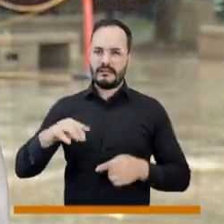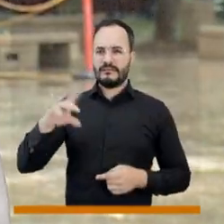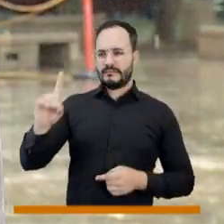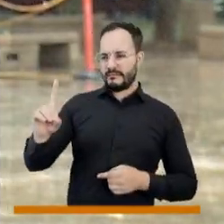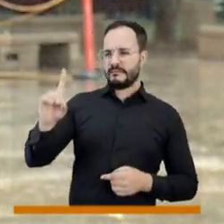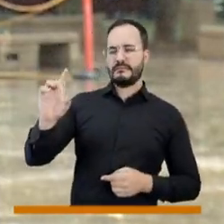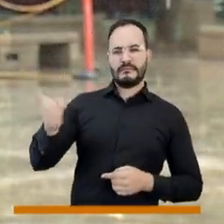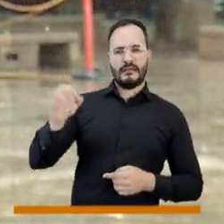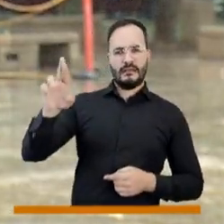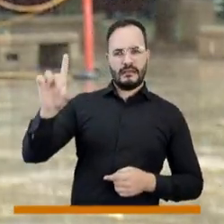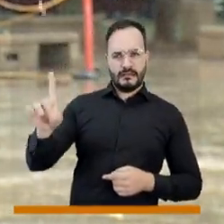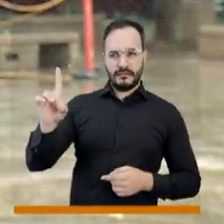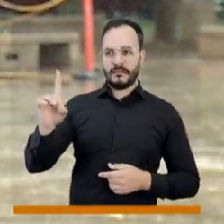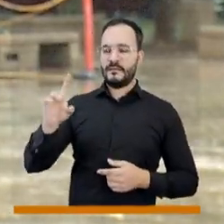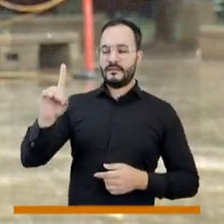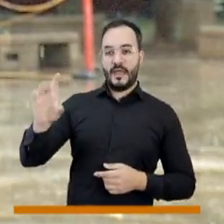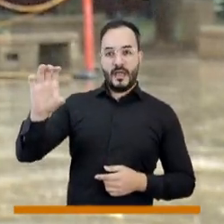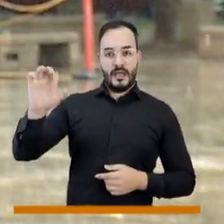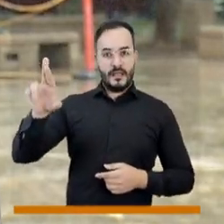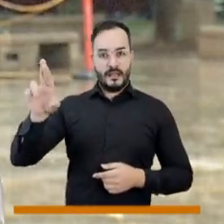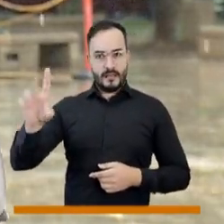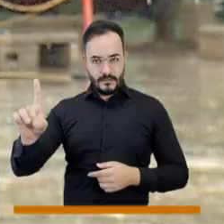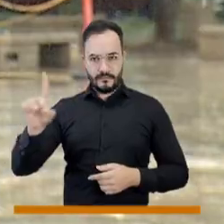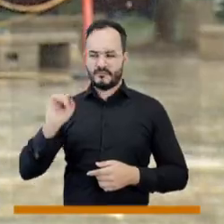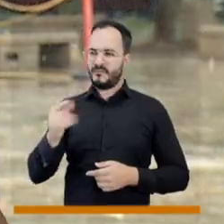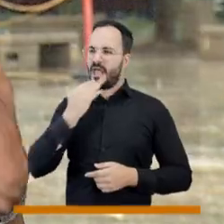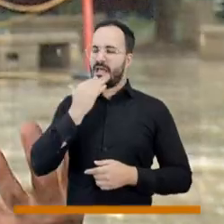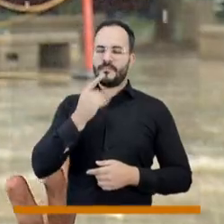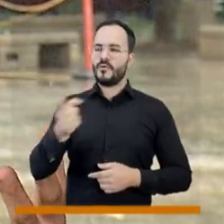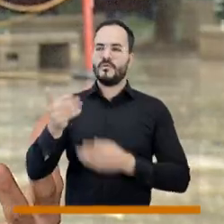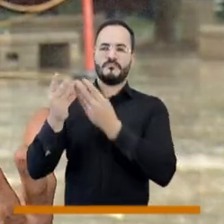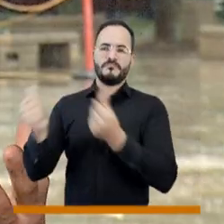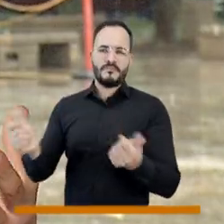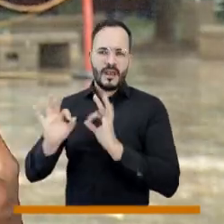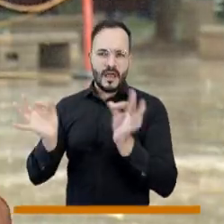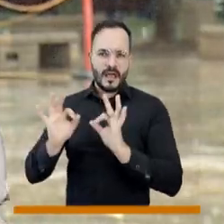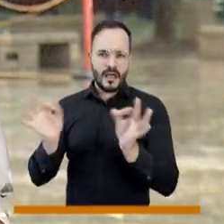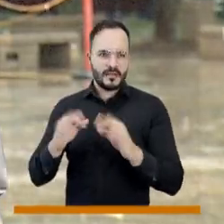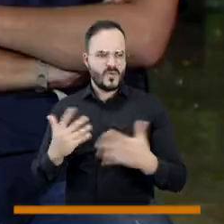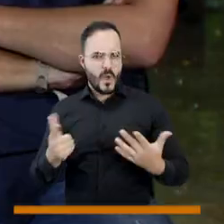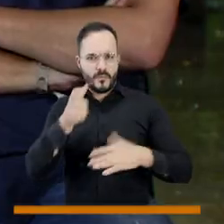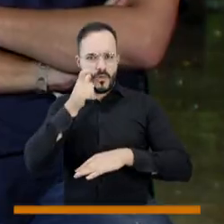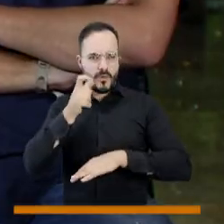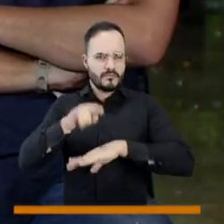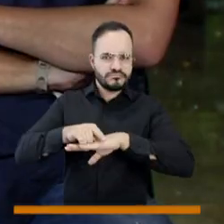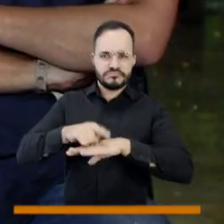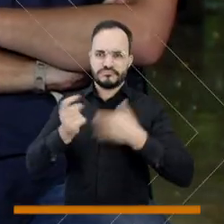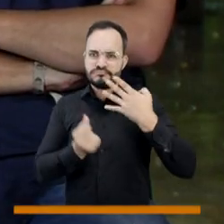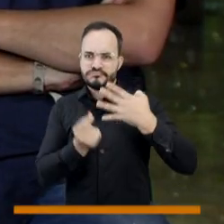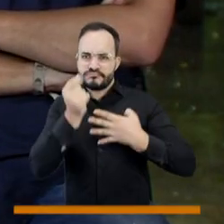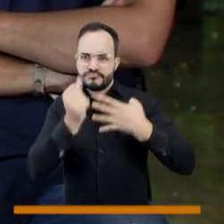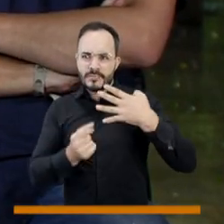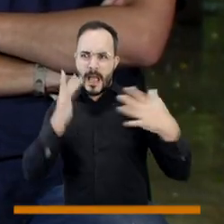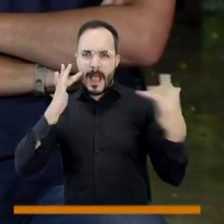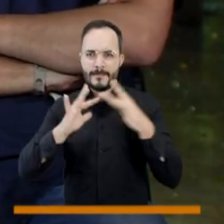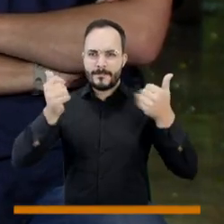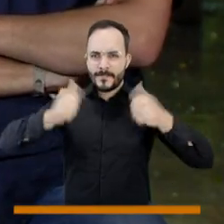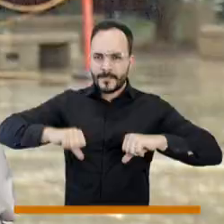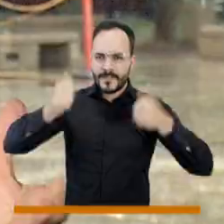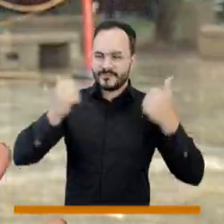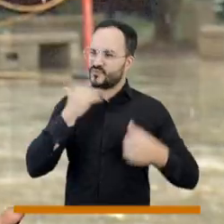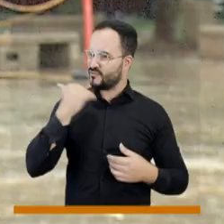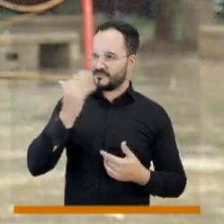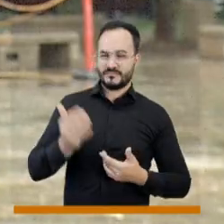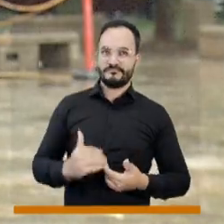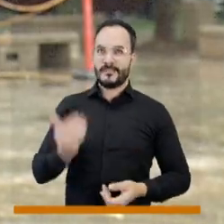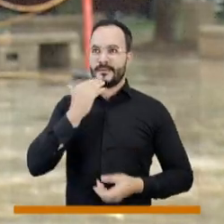CREC. Ustedes son especialistas en el tema, ¿qué pasaría si no existiera la CREC? ¿Cómo sería el régimen tarifario? ¿Qué alternativas habría si